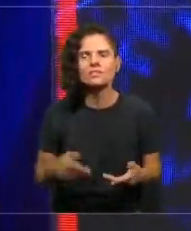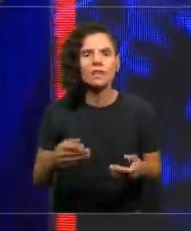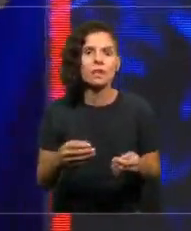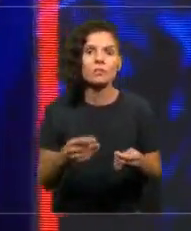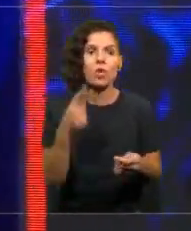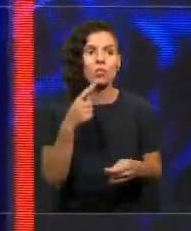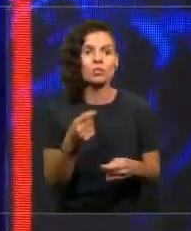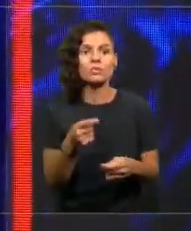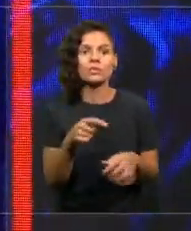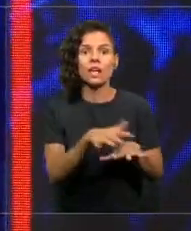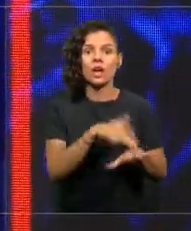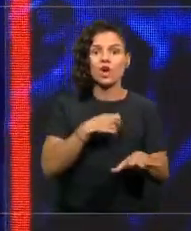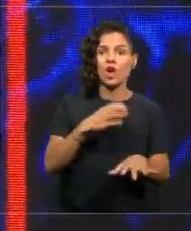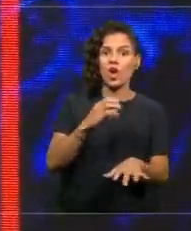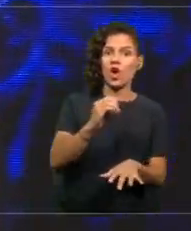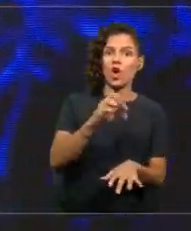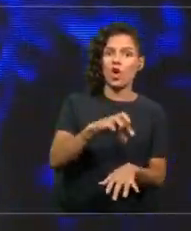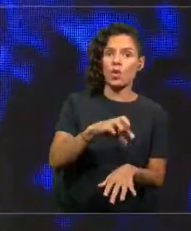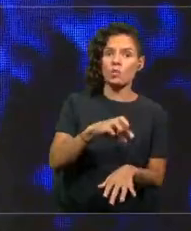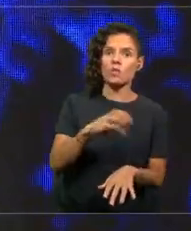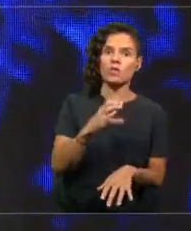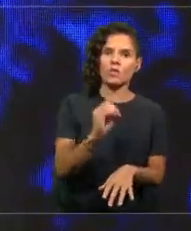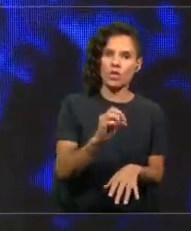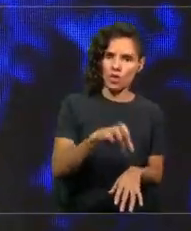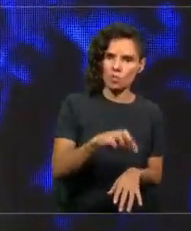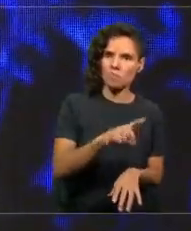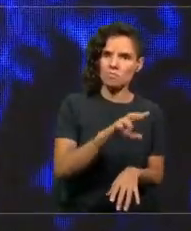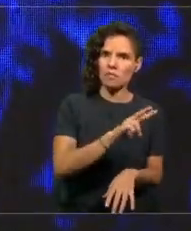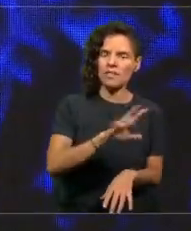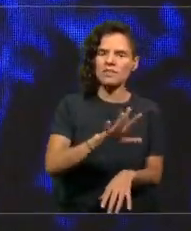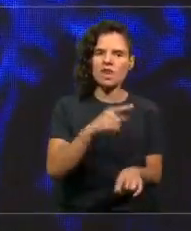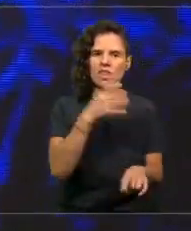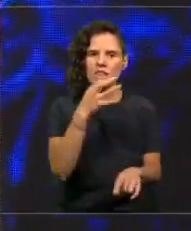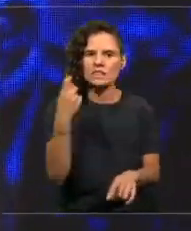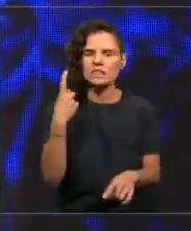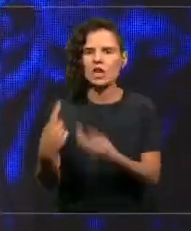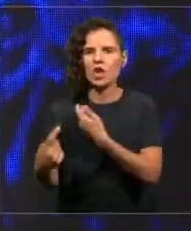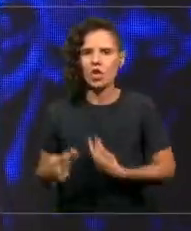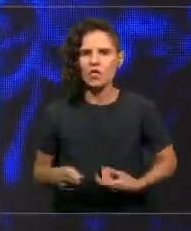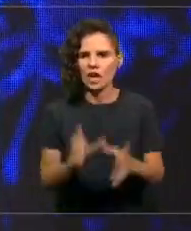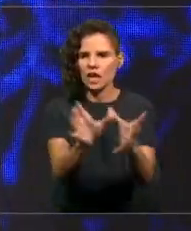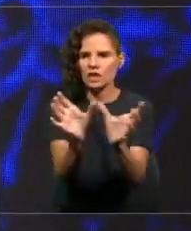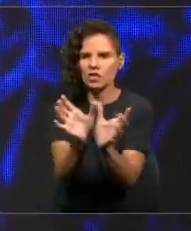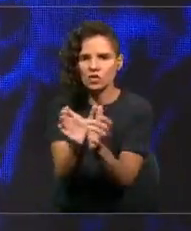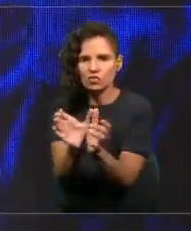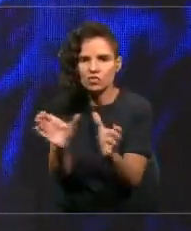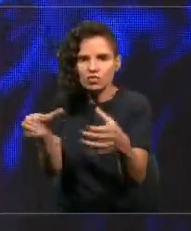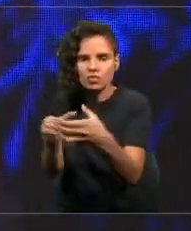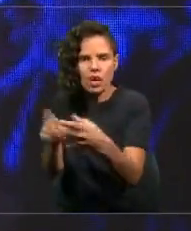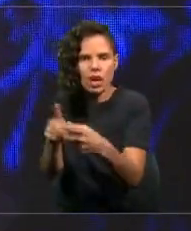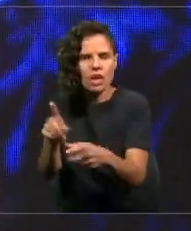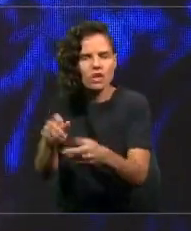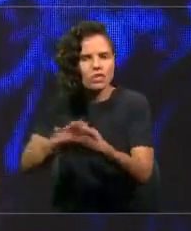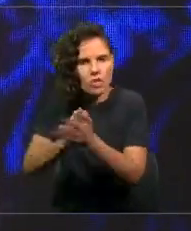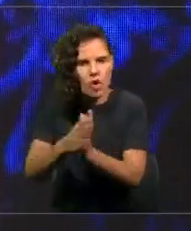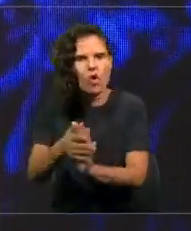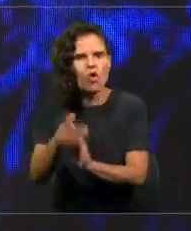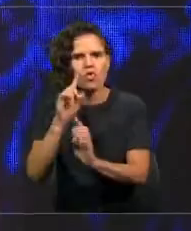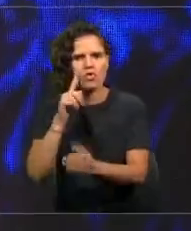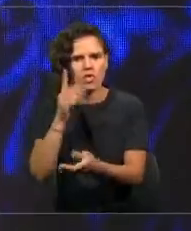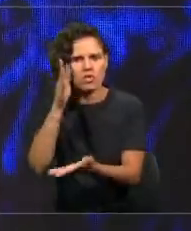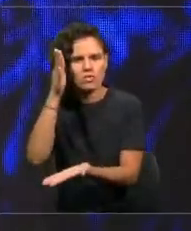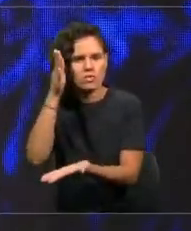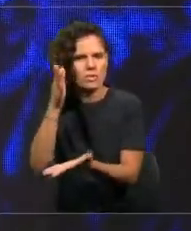COP25. Ustedes saben que el conjunto de gobiernos no estaban tomando todas las medidas que